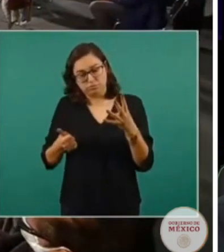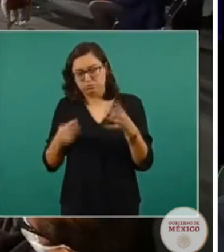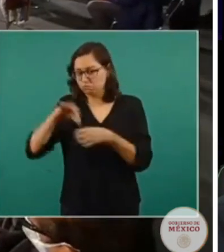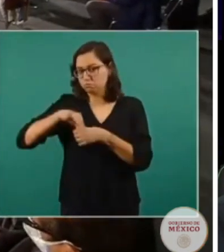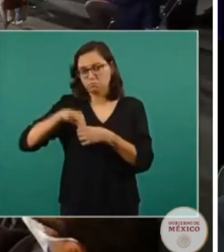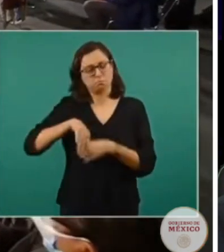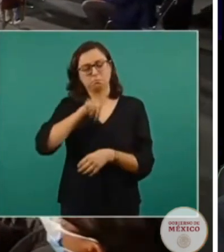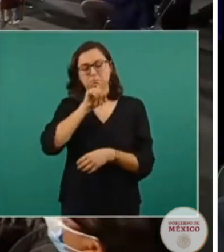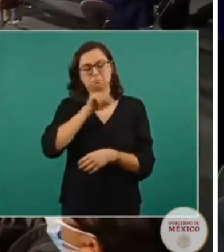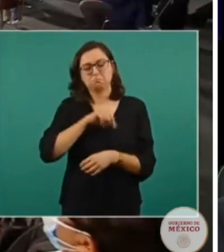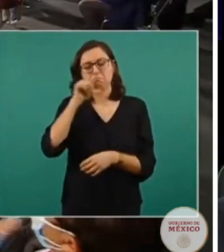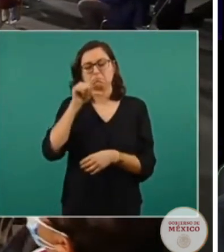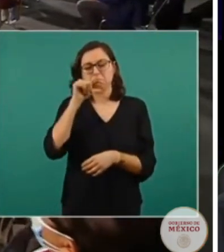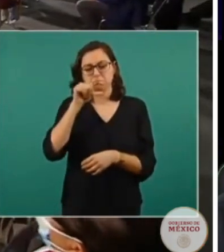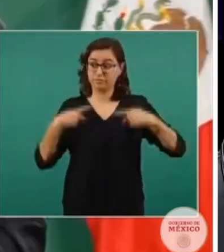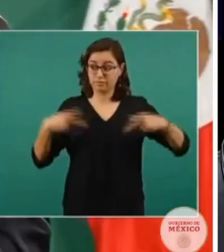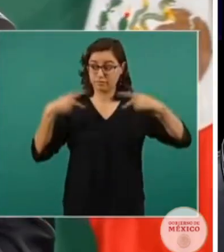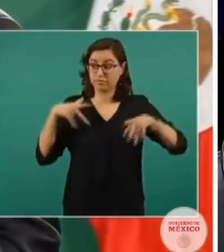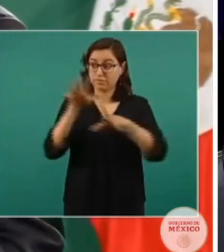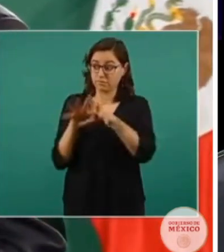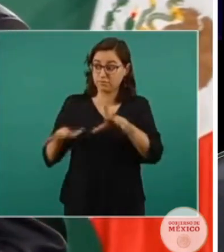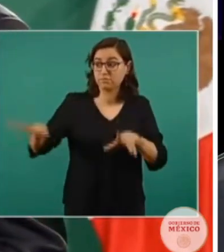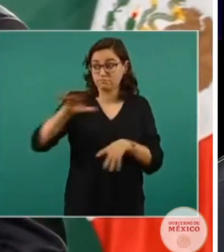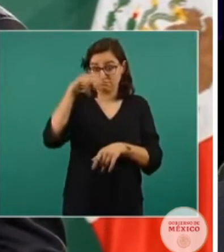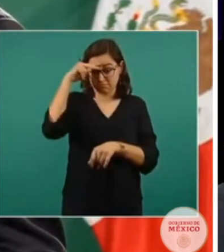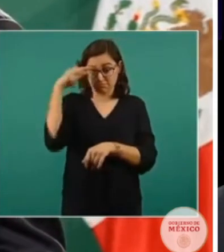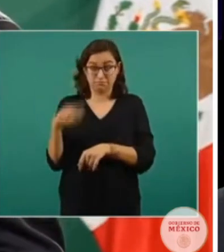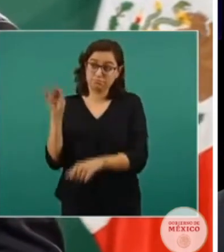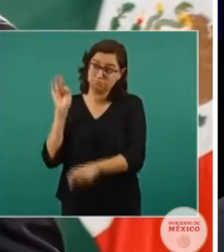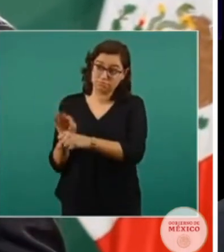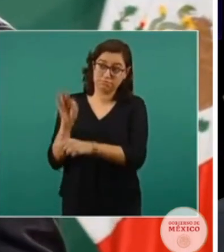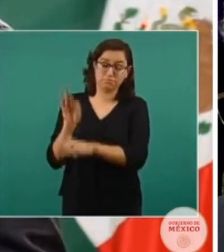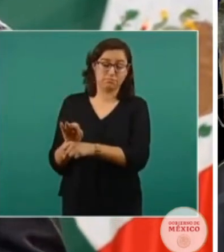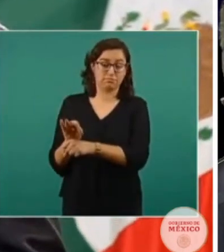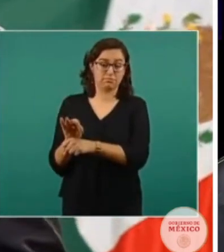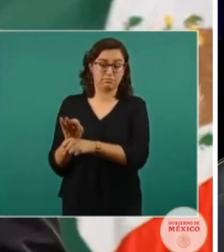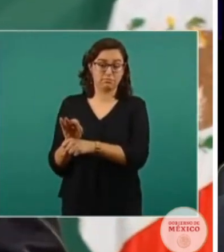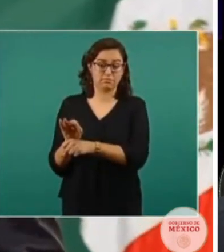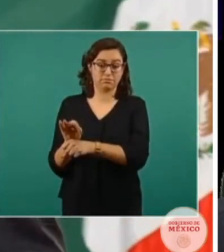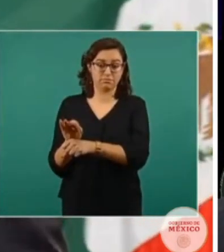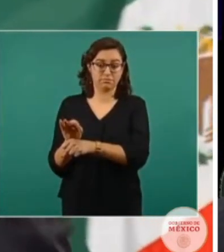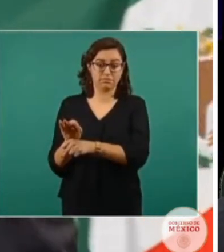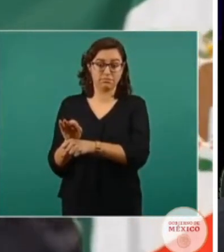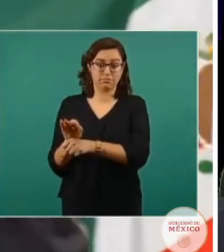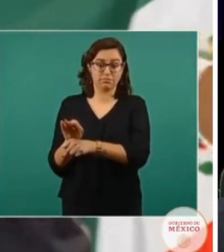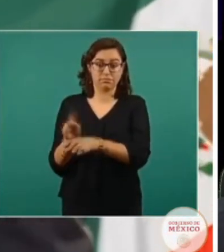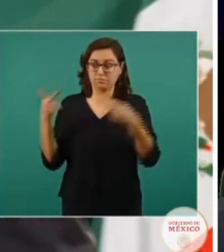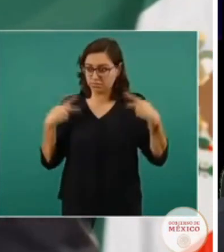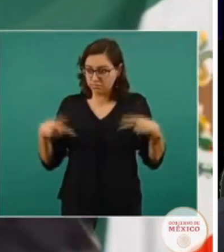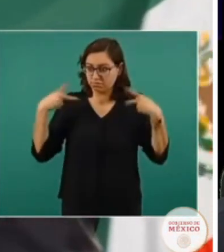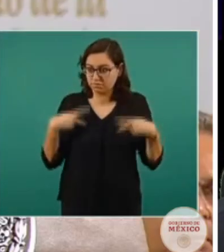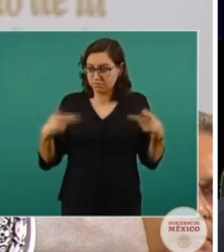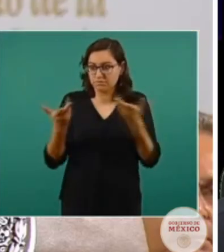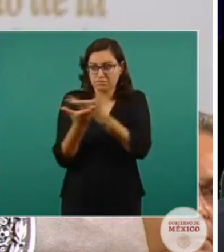tengo en mente. Así es, amigos y amigas, como ustedes escucharon al presidente López Obrador,